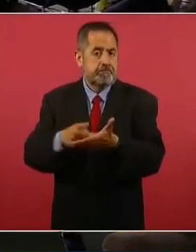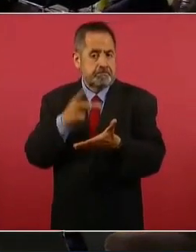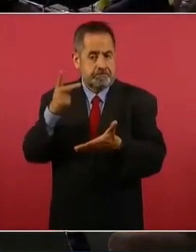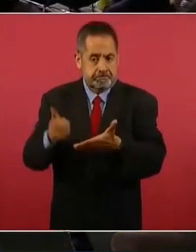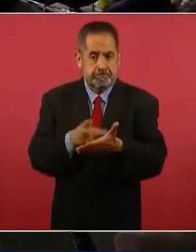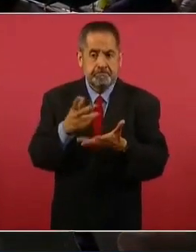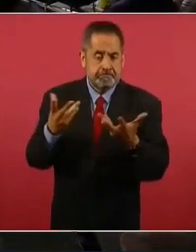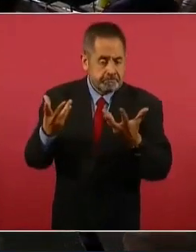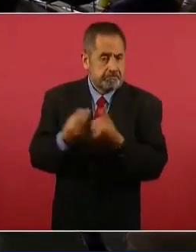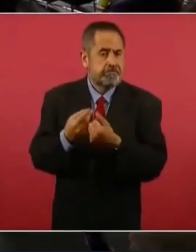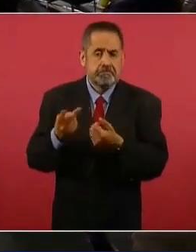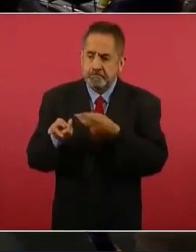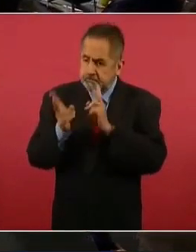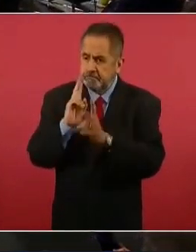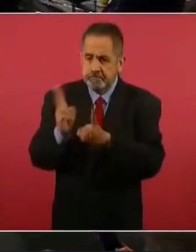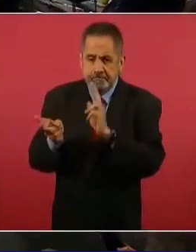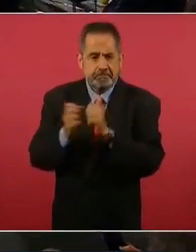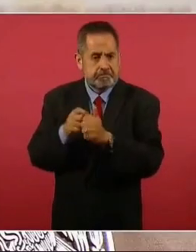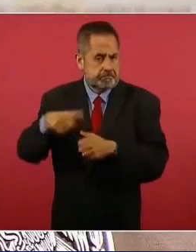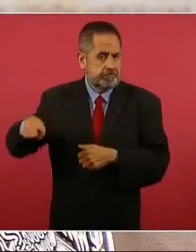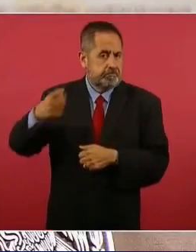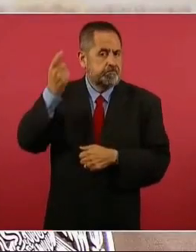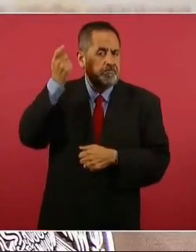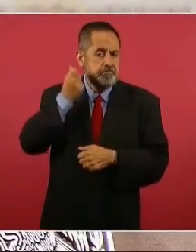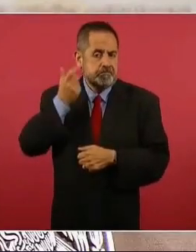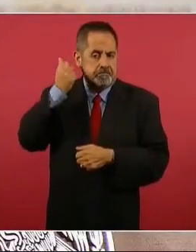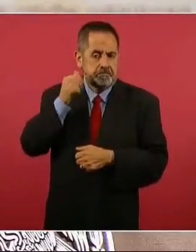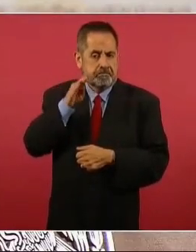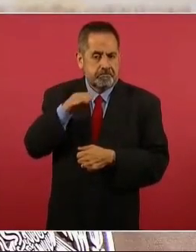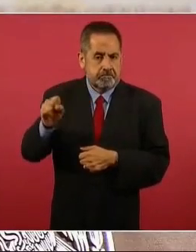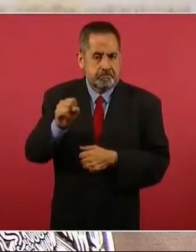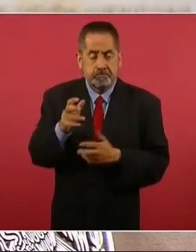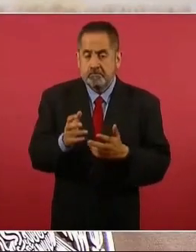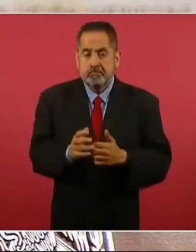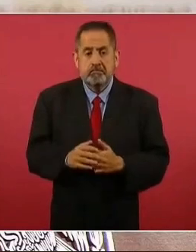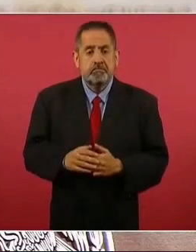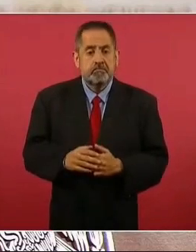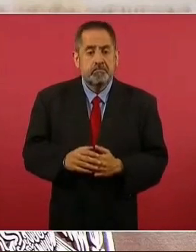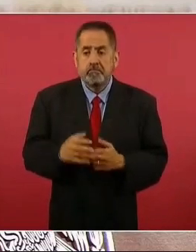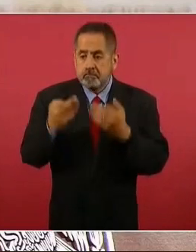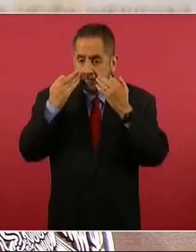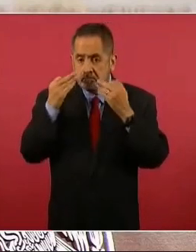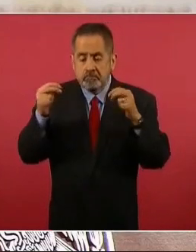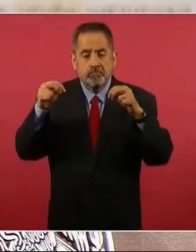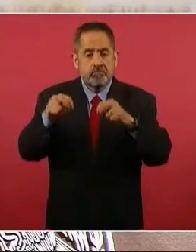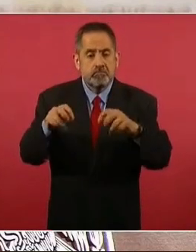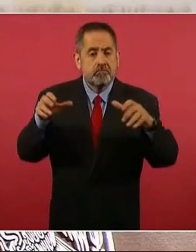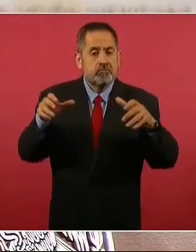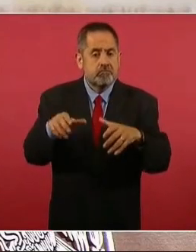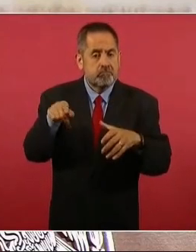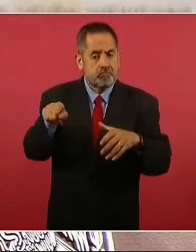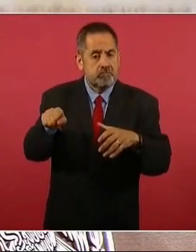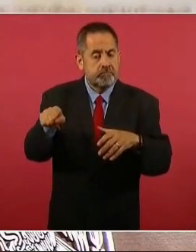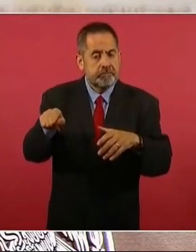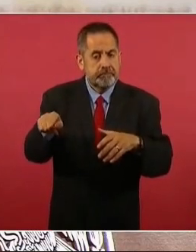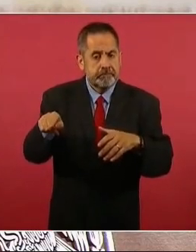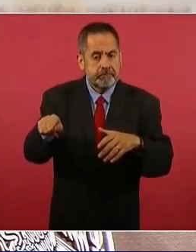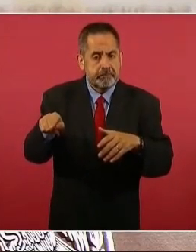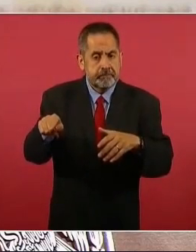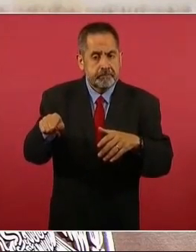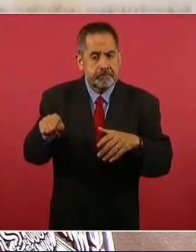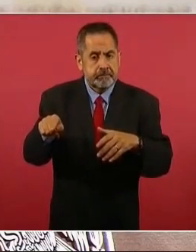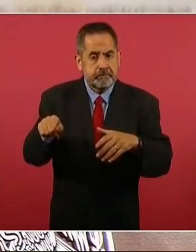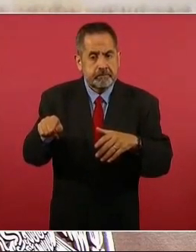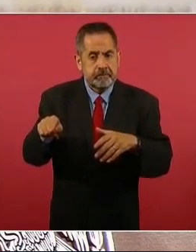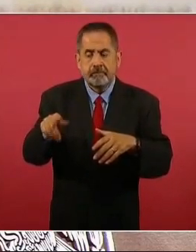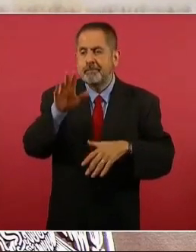ocasiones, incluso ante a veces cierres de la avenida